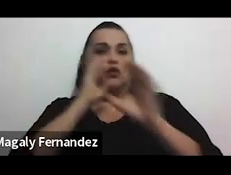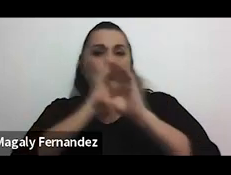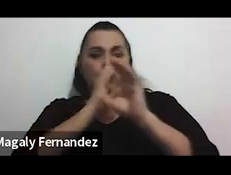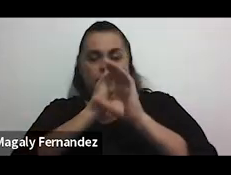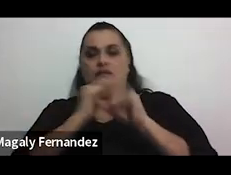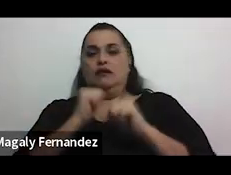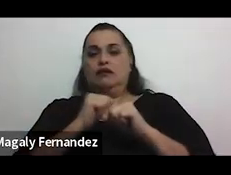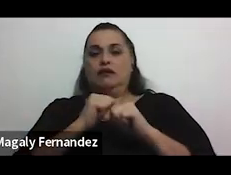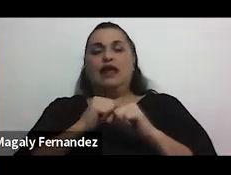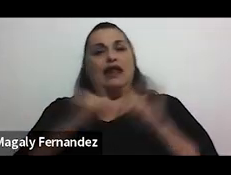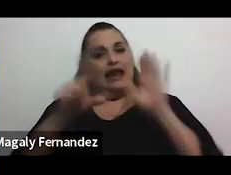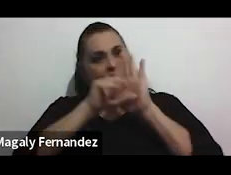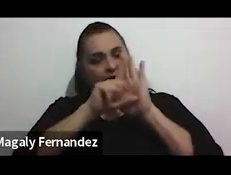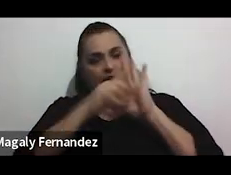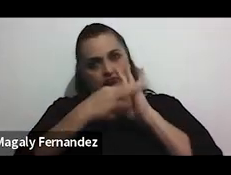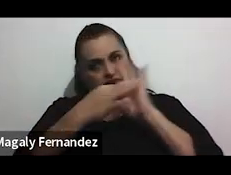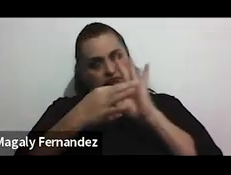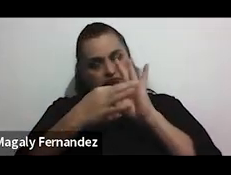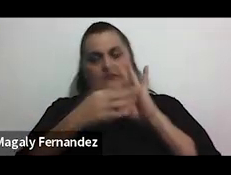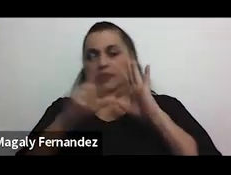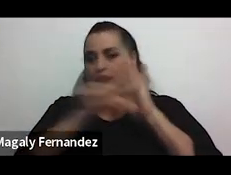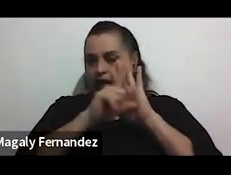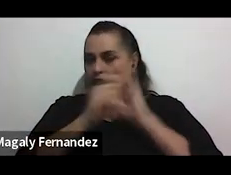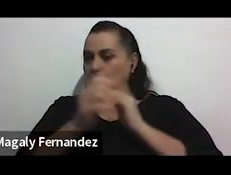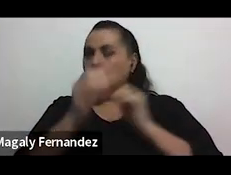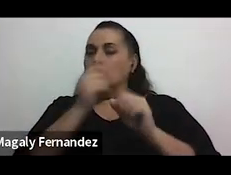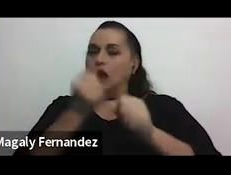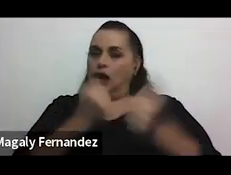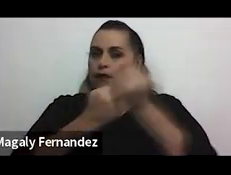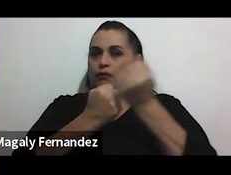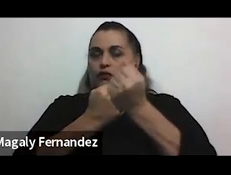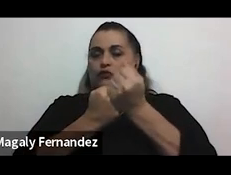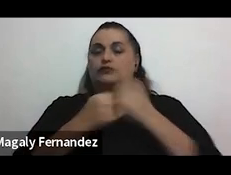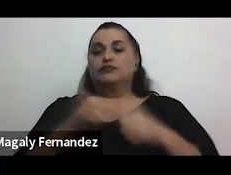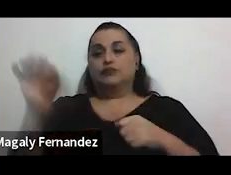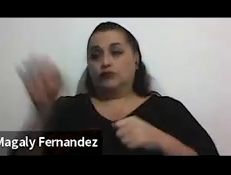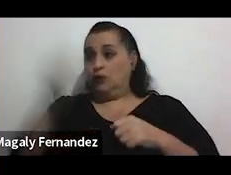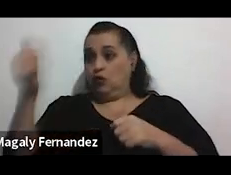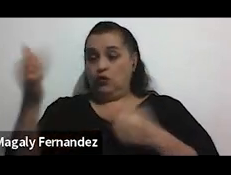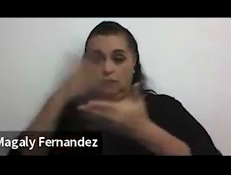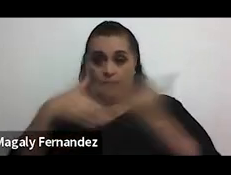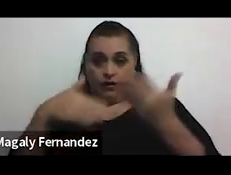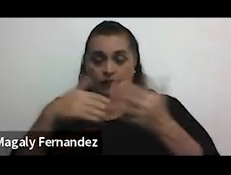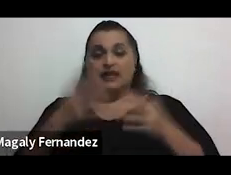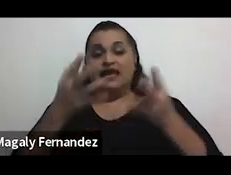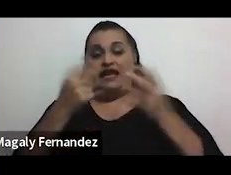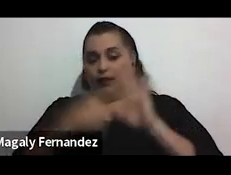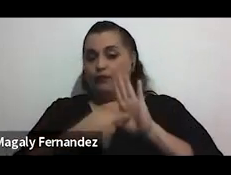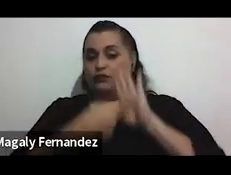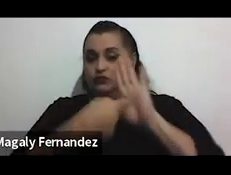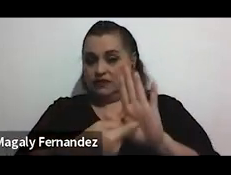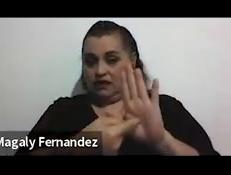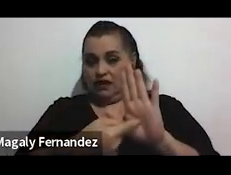caso bajo la ley bajo esta ley por otro lado quería enseñarles también